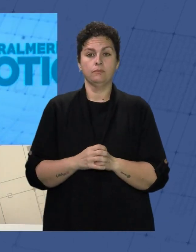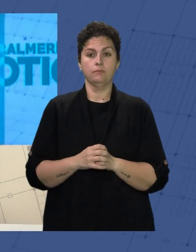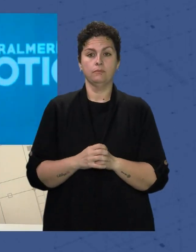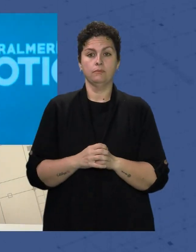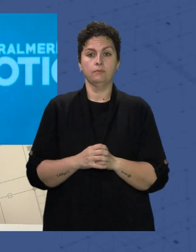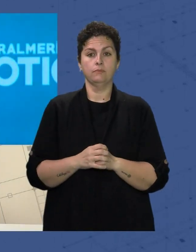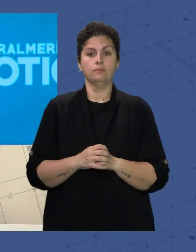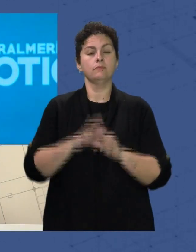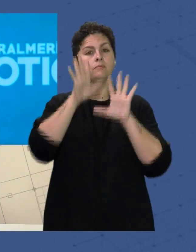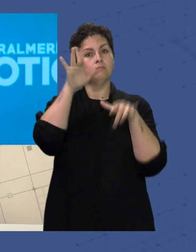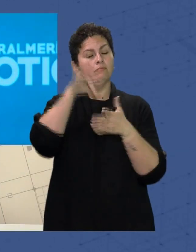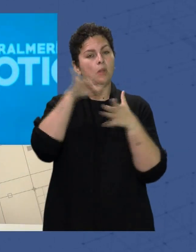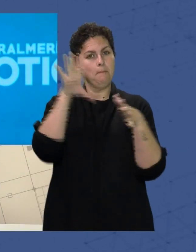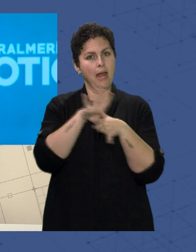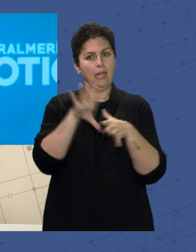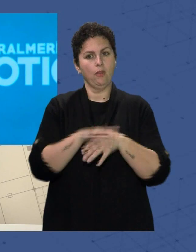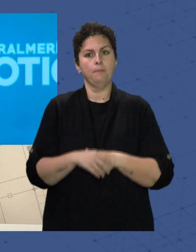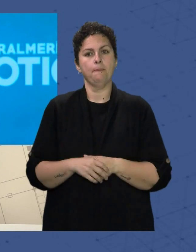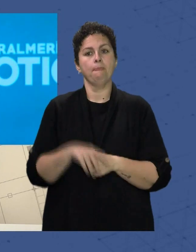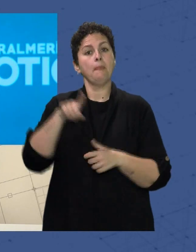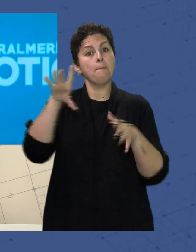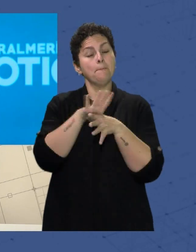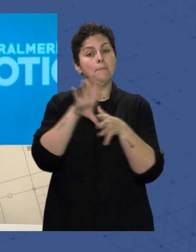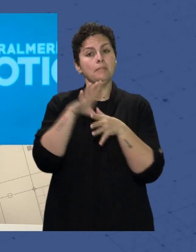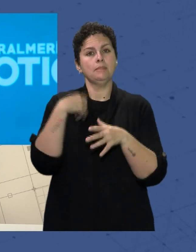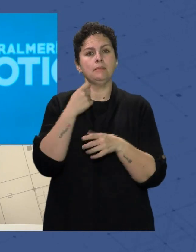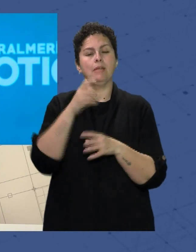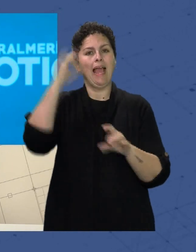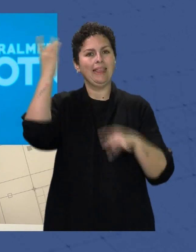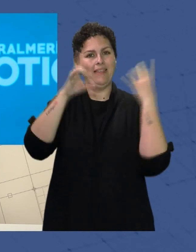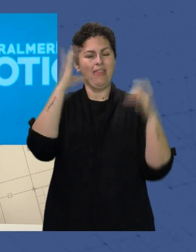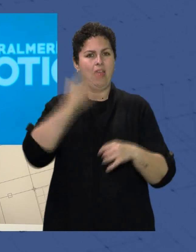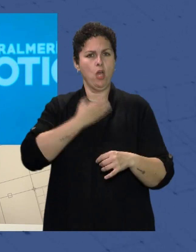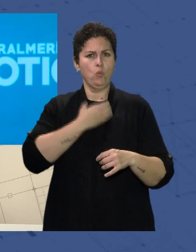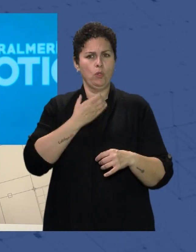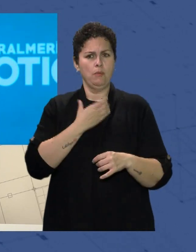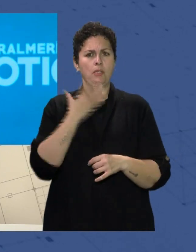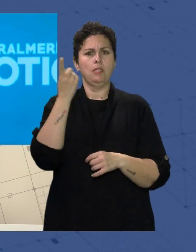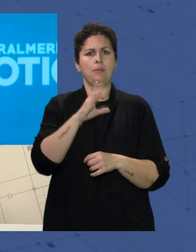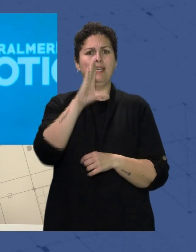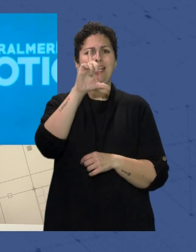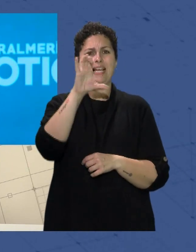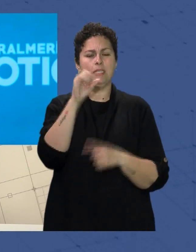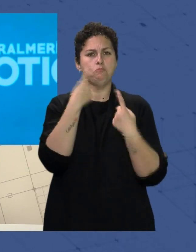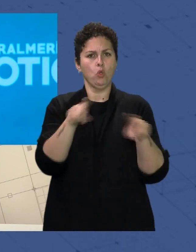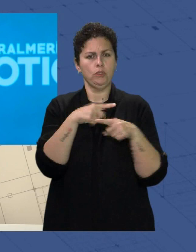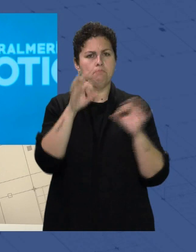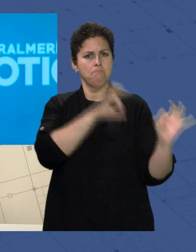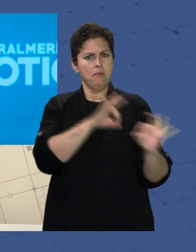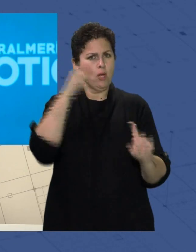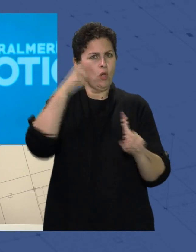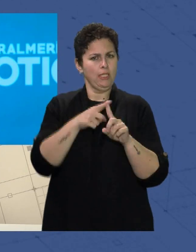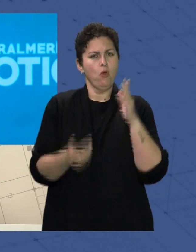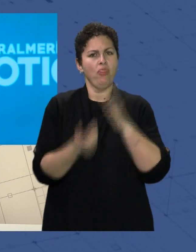Vamos con la jornada del martes Día en el que conocimos Las actividades Que el Ayuntamiento Y Crash Music Han preparado Con motivo del Día